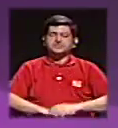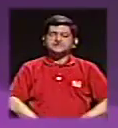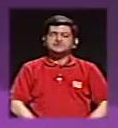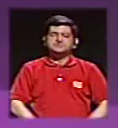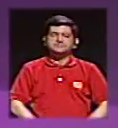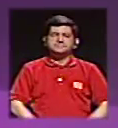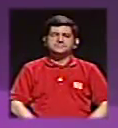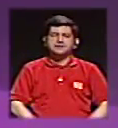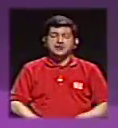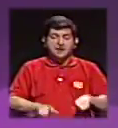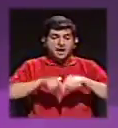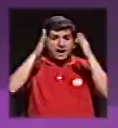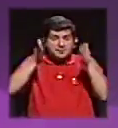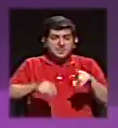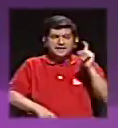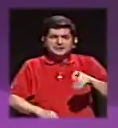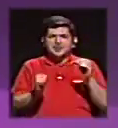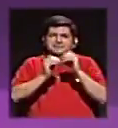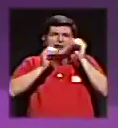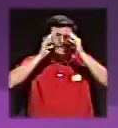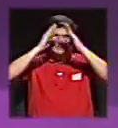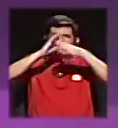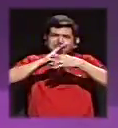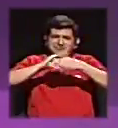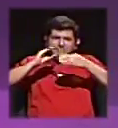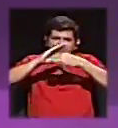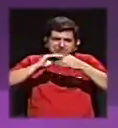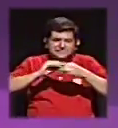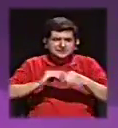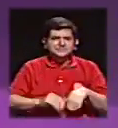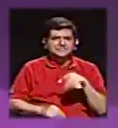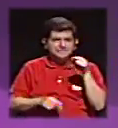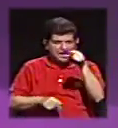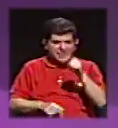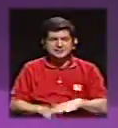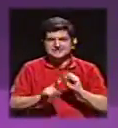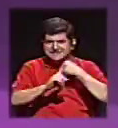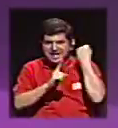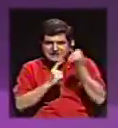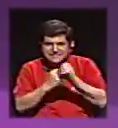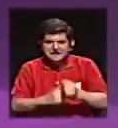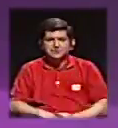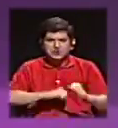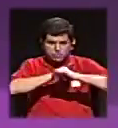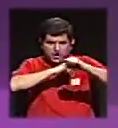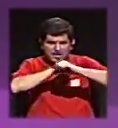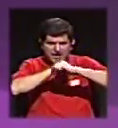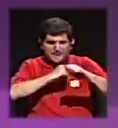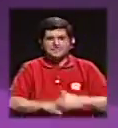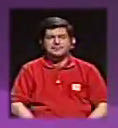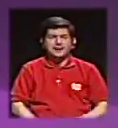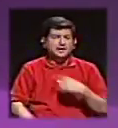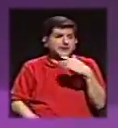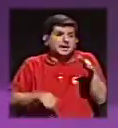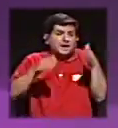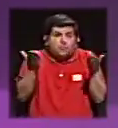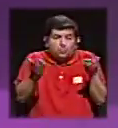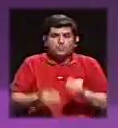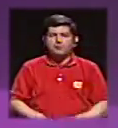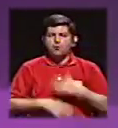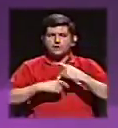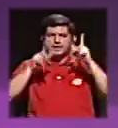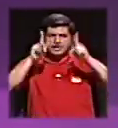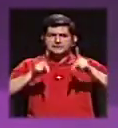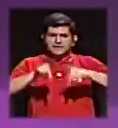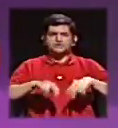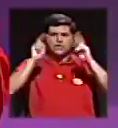Entonces, cada vez el periodista tiene que ser como más imaginativo para ver cómo cubre esa campaña de manera que el ciudadano se interese por el tema de fondo,